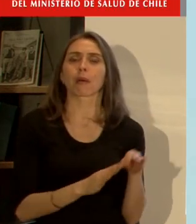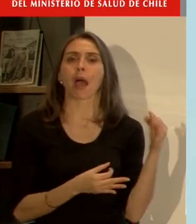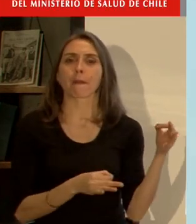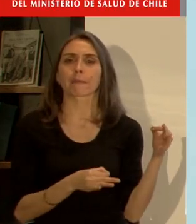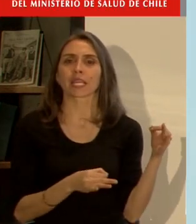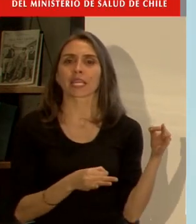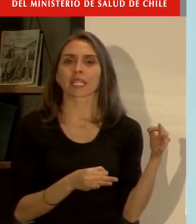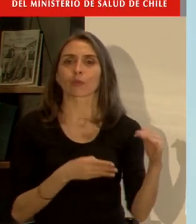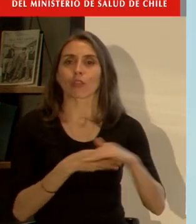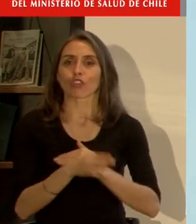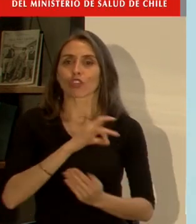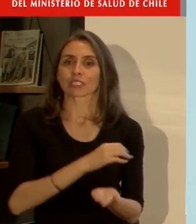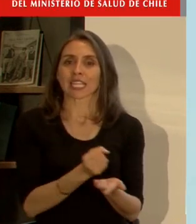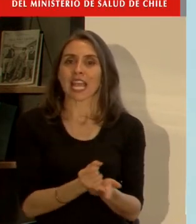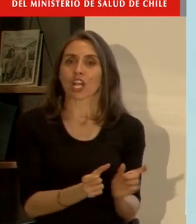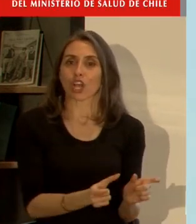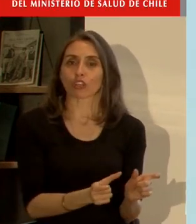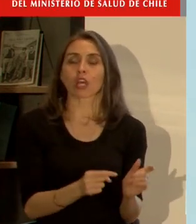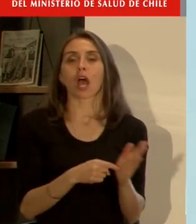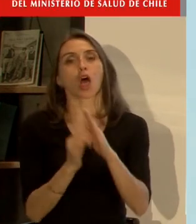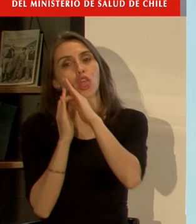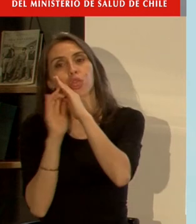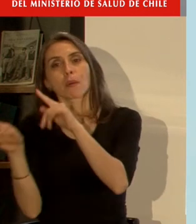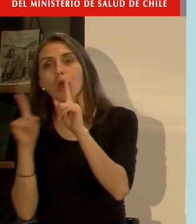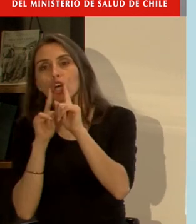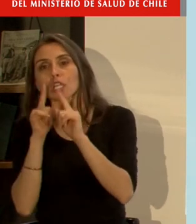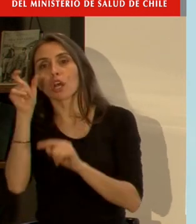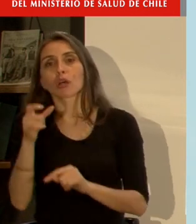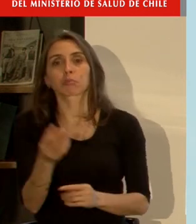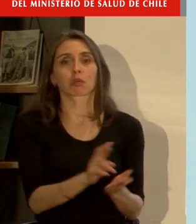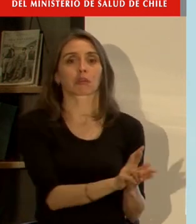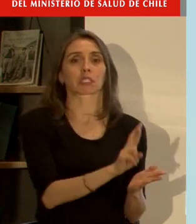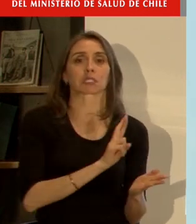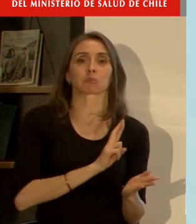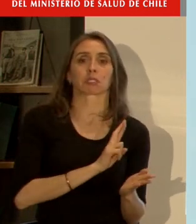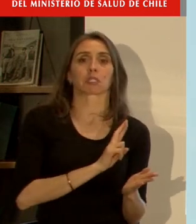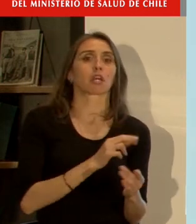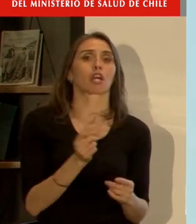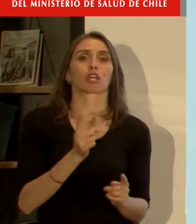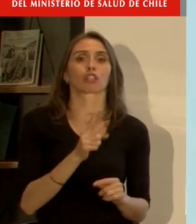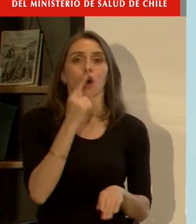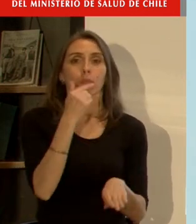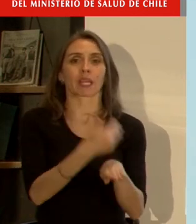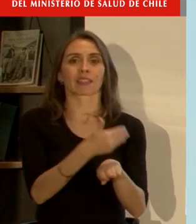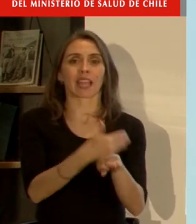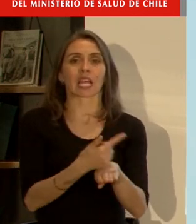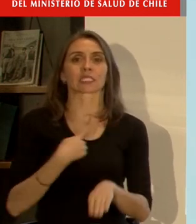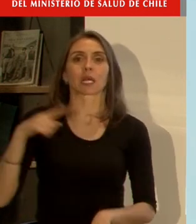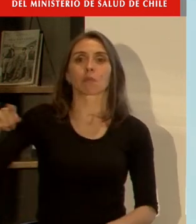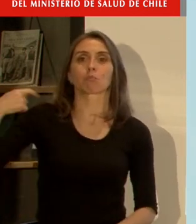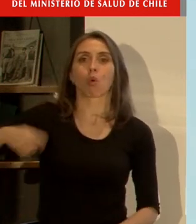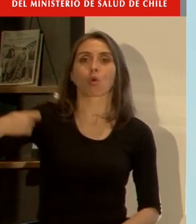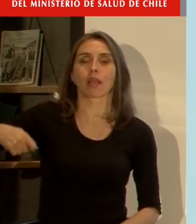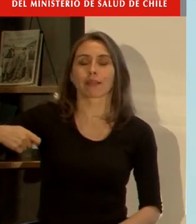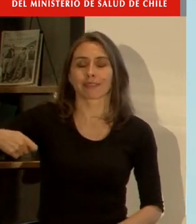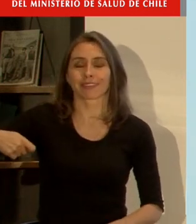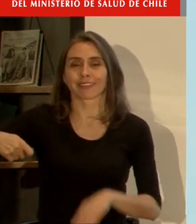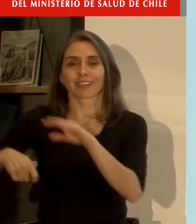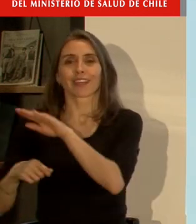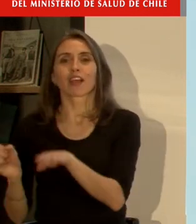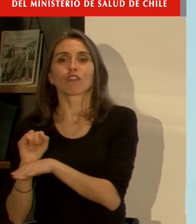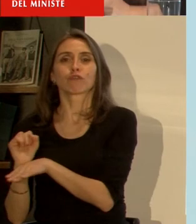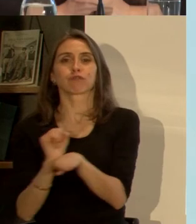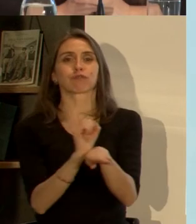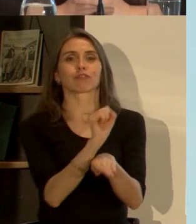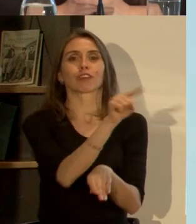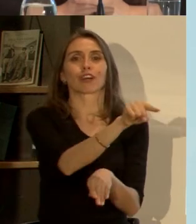al entrar que iba a estar en este hotel y ya no está? y el extranjero nos respondía no es que el taxista dijo que era muy caro y me llevó